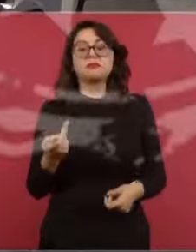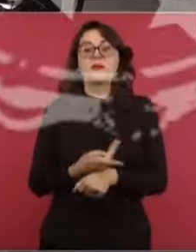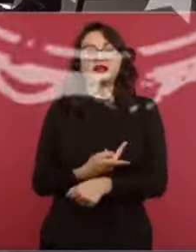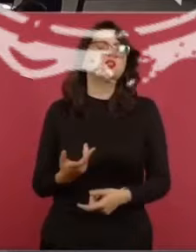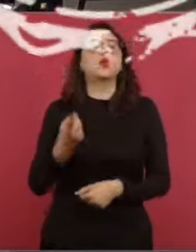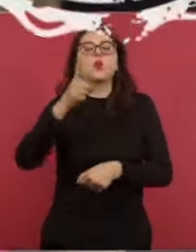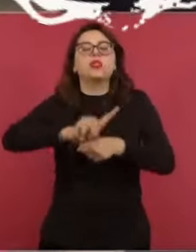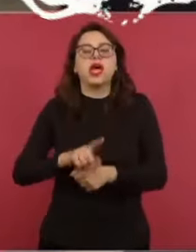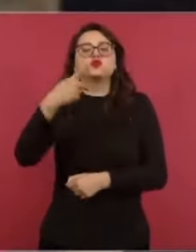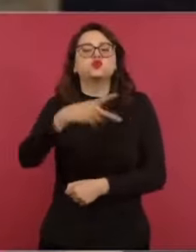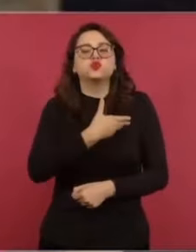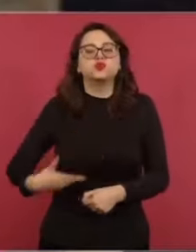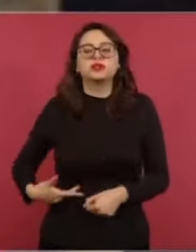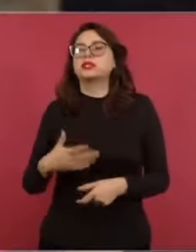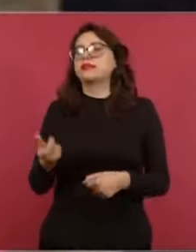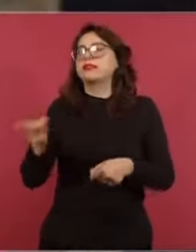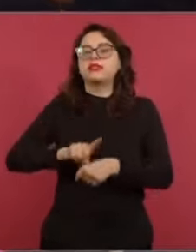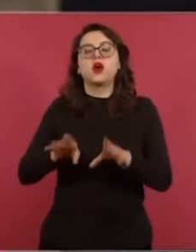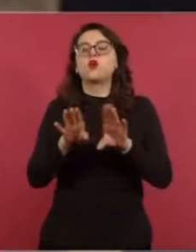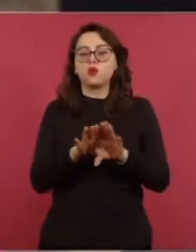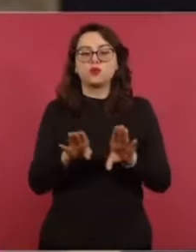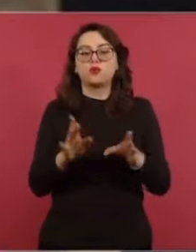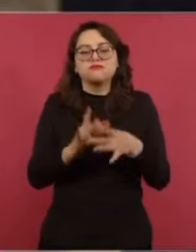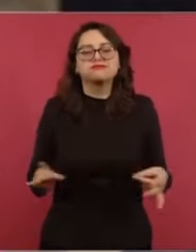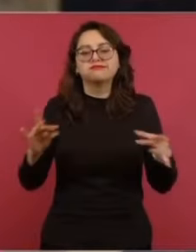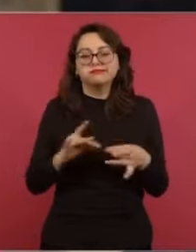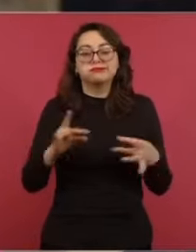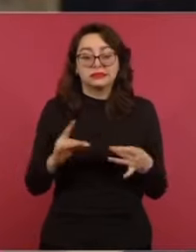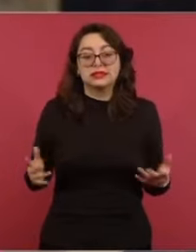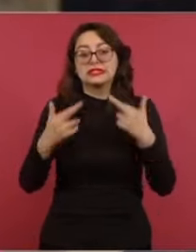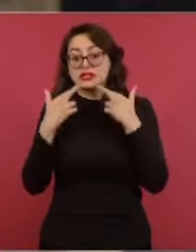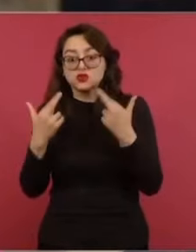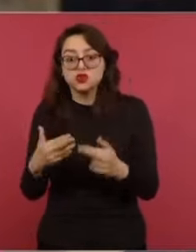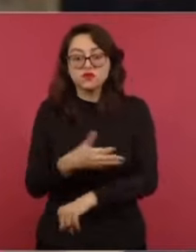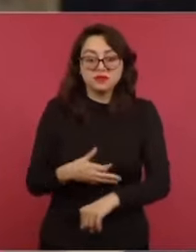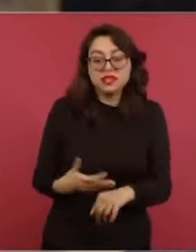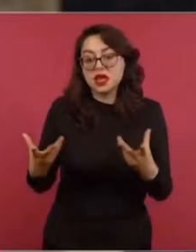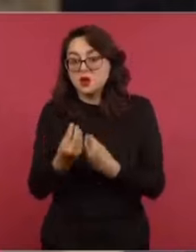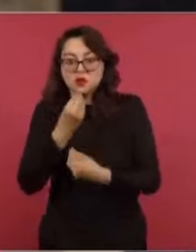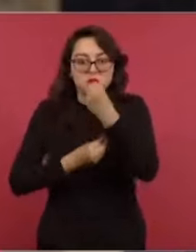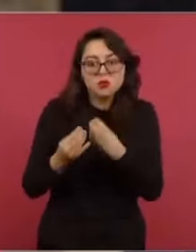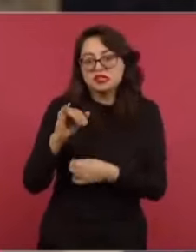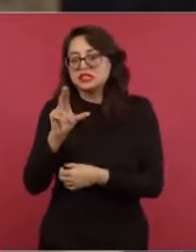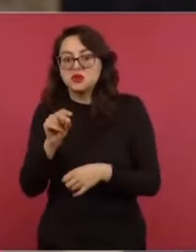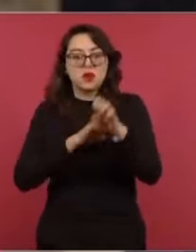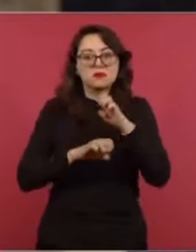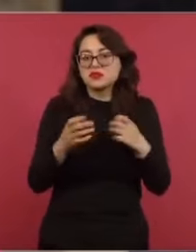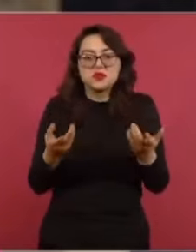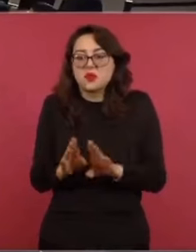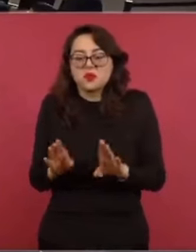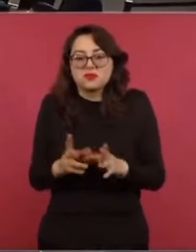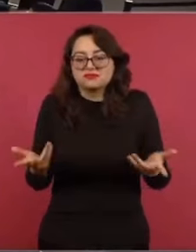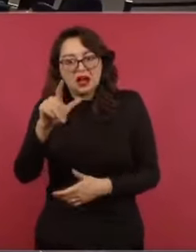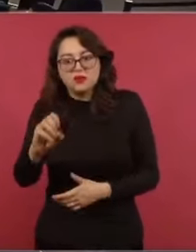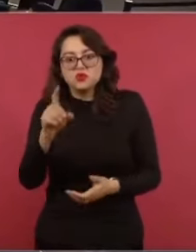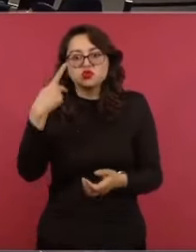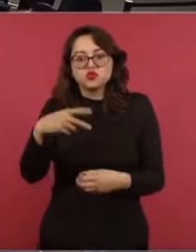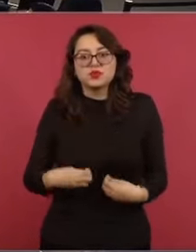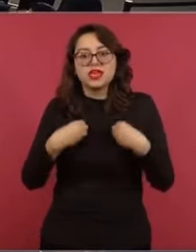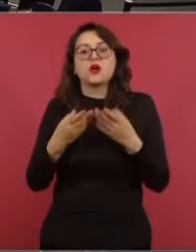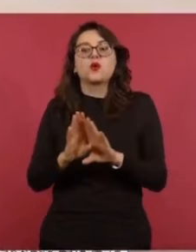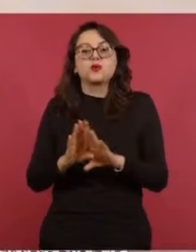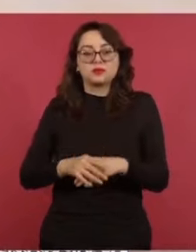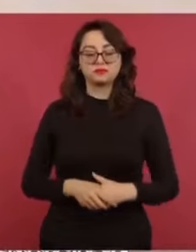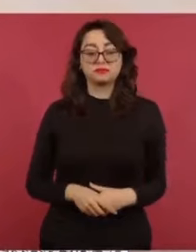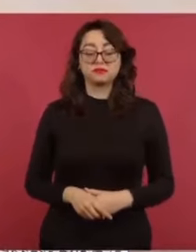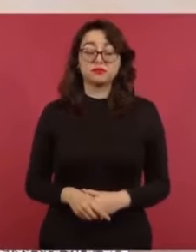¿Cómo es el día? ¿Un día normal del presidente de la república? ¿Cómo es? ¿Tiene reuniones, comida con su familia? ¿Normalmente come con empresarios? ¿Cómo es un día normal en vida del presidente de la república? Tengo todo